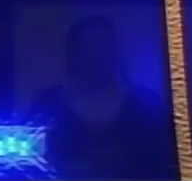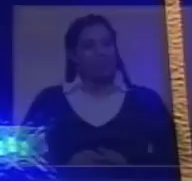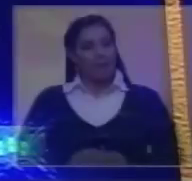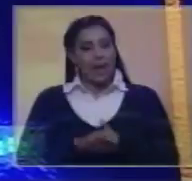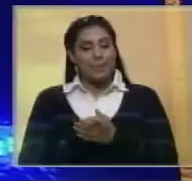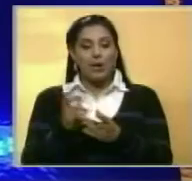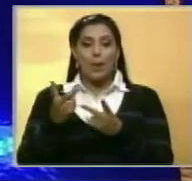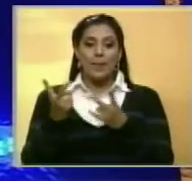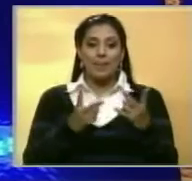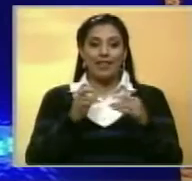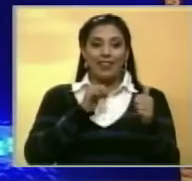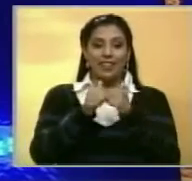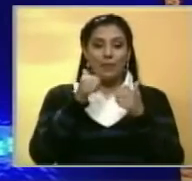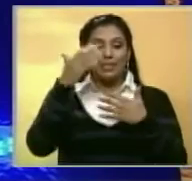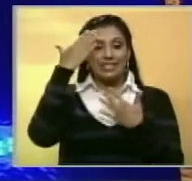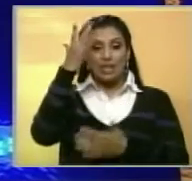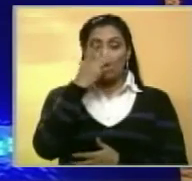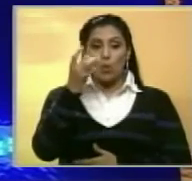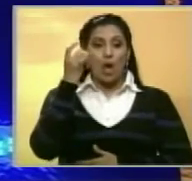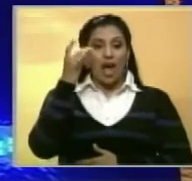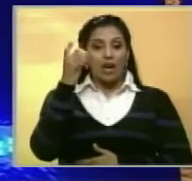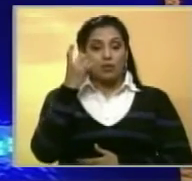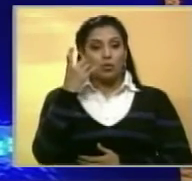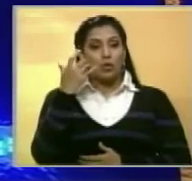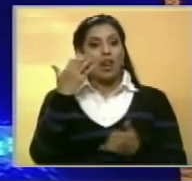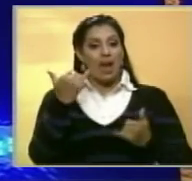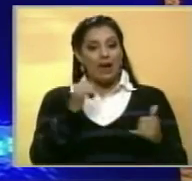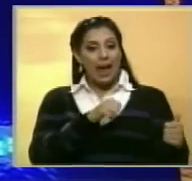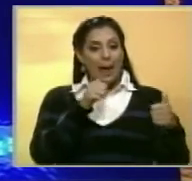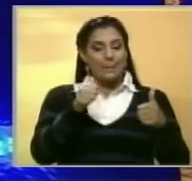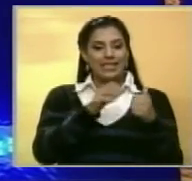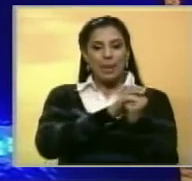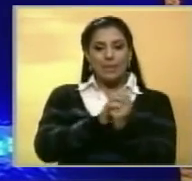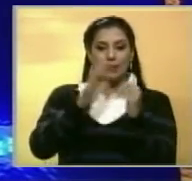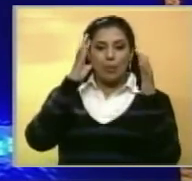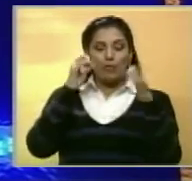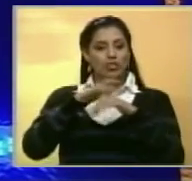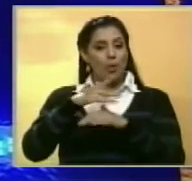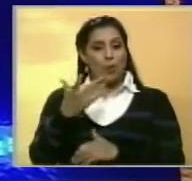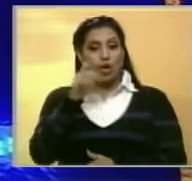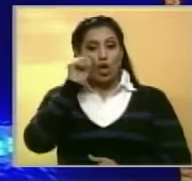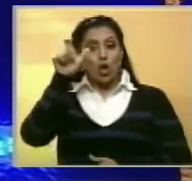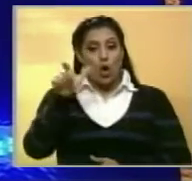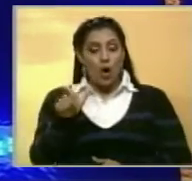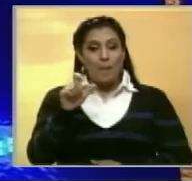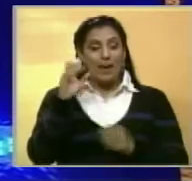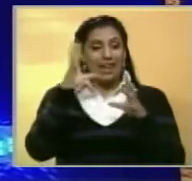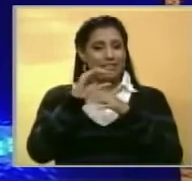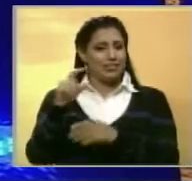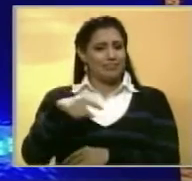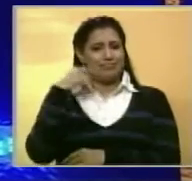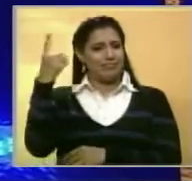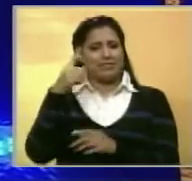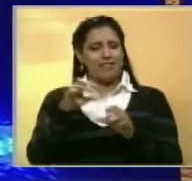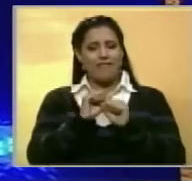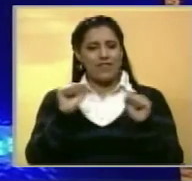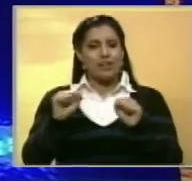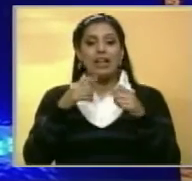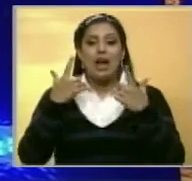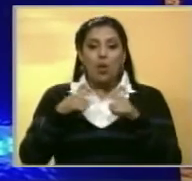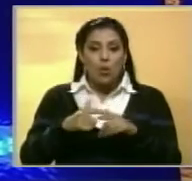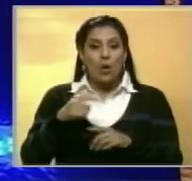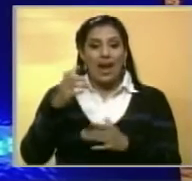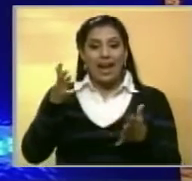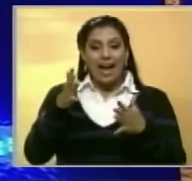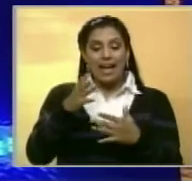Amigos, bienvenidos a Los Deportes. Les saluda Tony Chitadino. Comenzamos con Béisbol de Grandes Ligas porque Carlos González vivió una noche explosiva para guiar